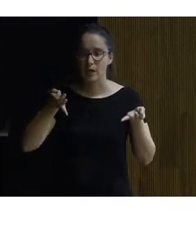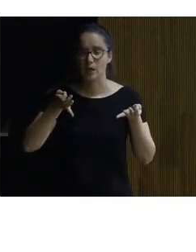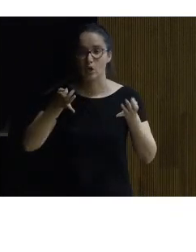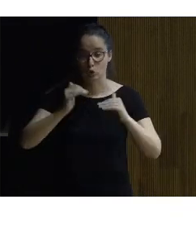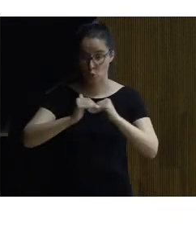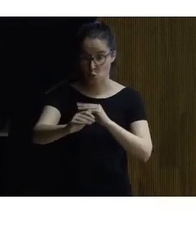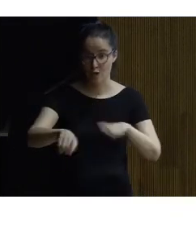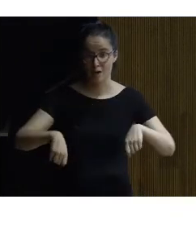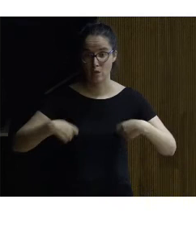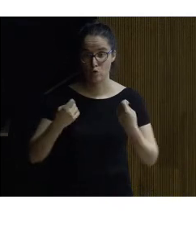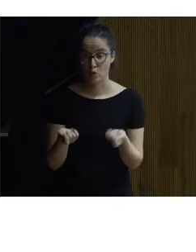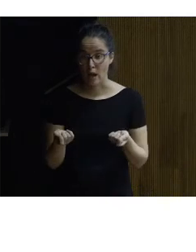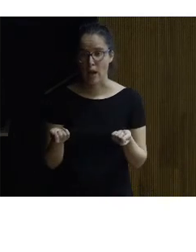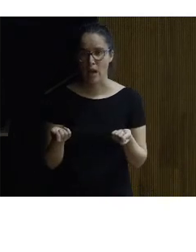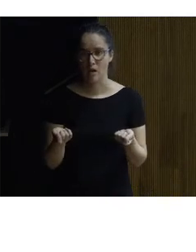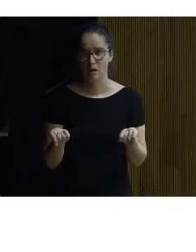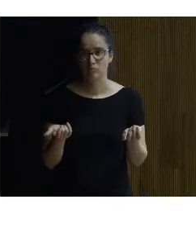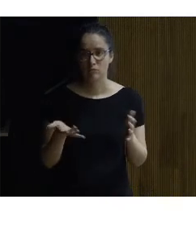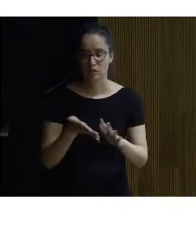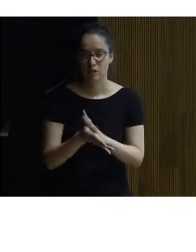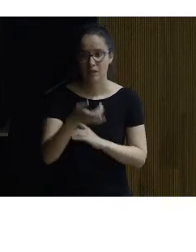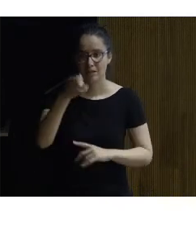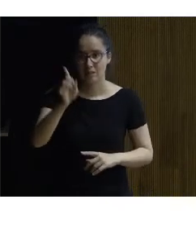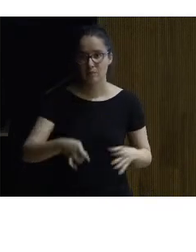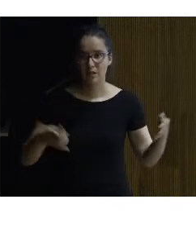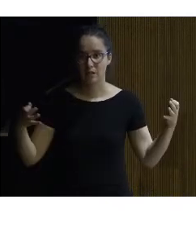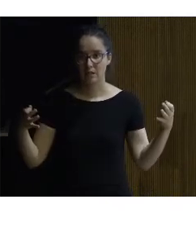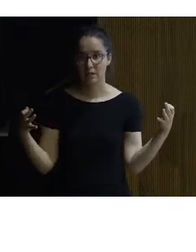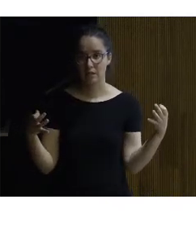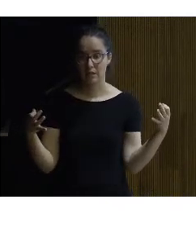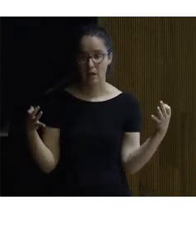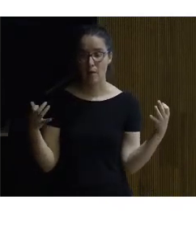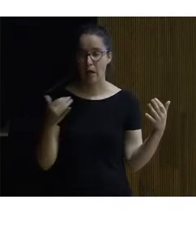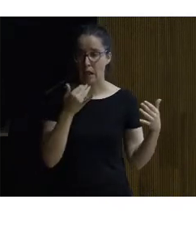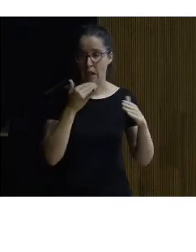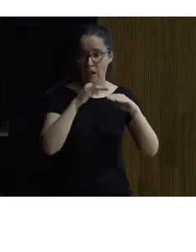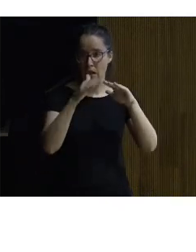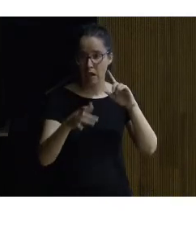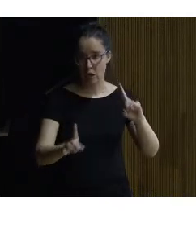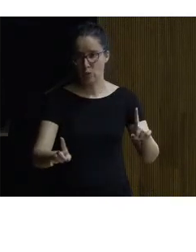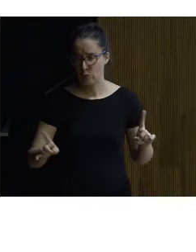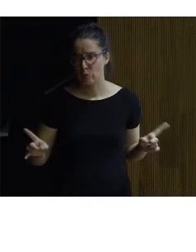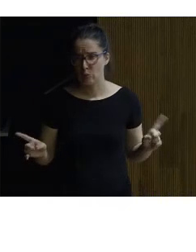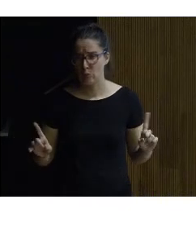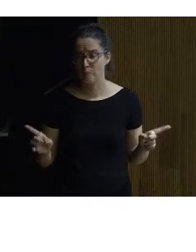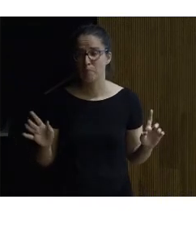suelo natural un estricto rigor que nos lleva también a tener que tener unos pequeños saltos no grandes son relativamente